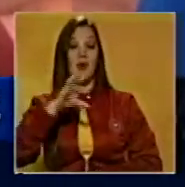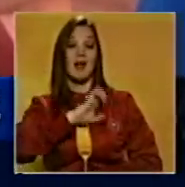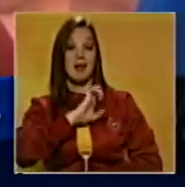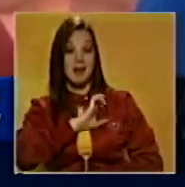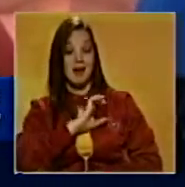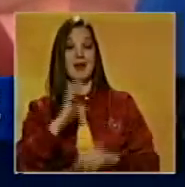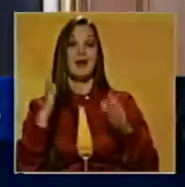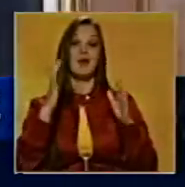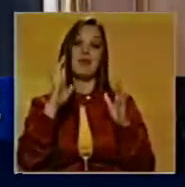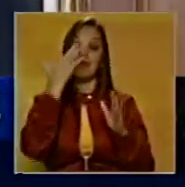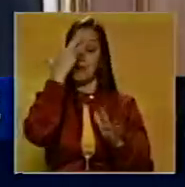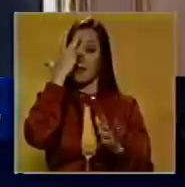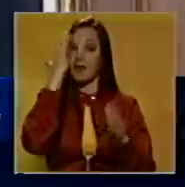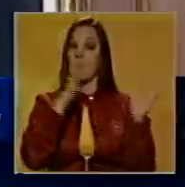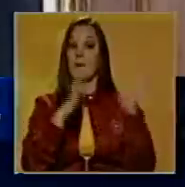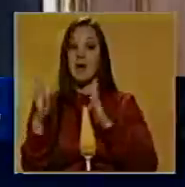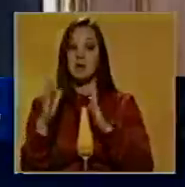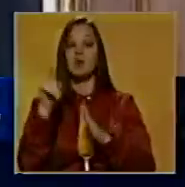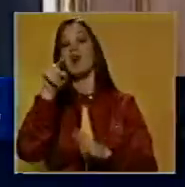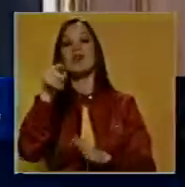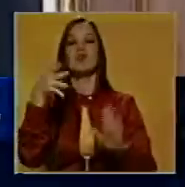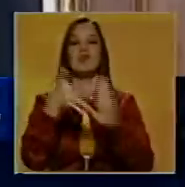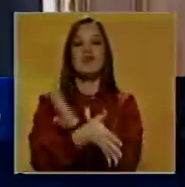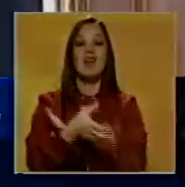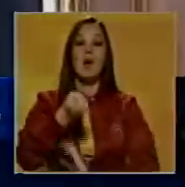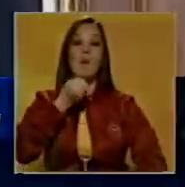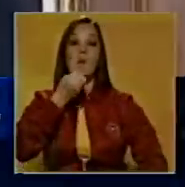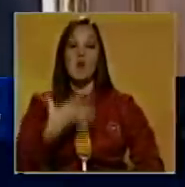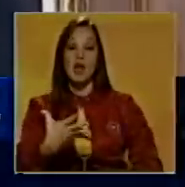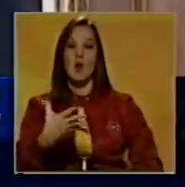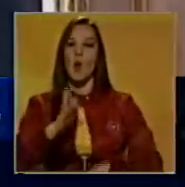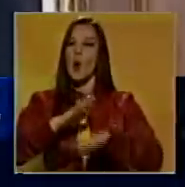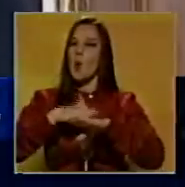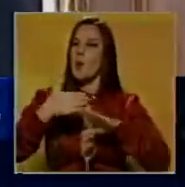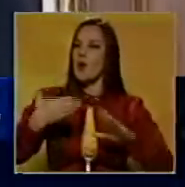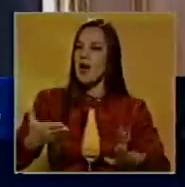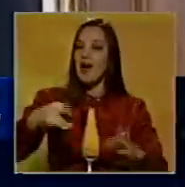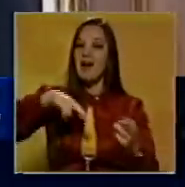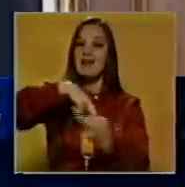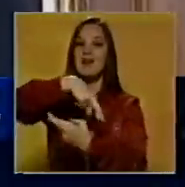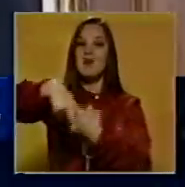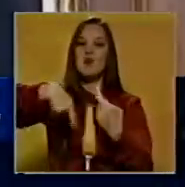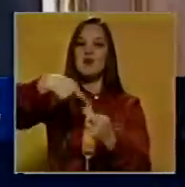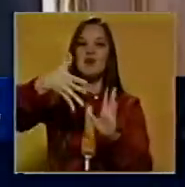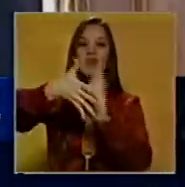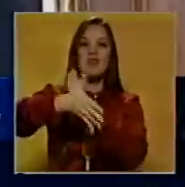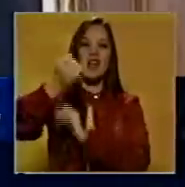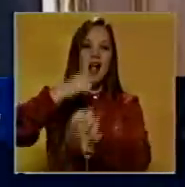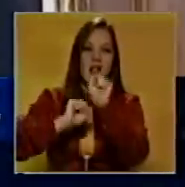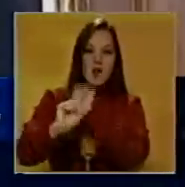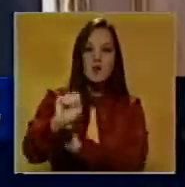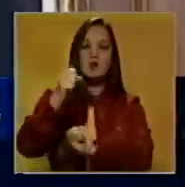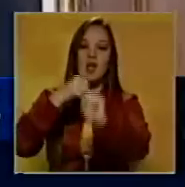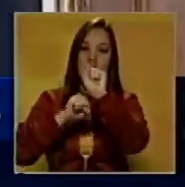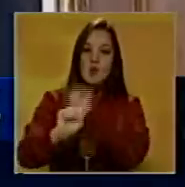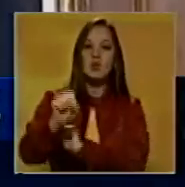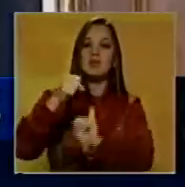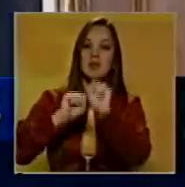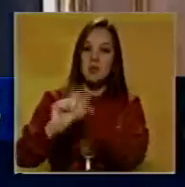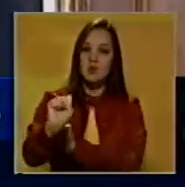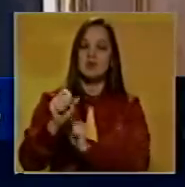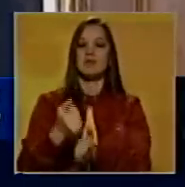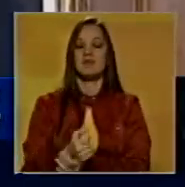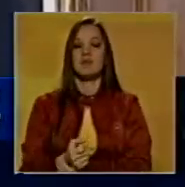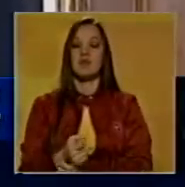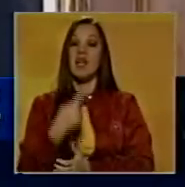febrero, en marzo es bueno. Porque va a ser lucha. Lucha y más lucha. El primer mandatario indicó que la